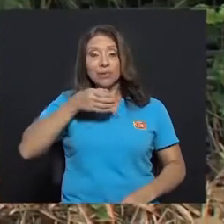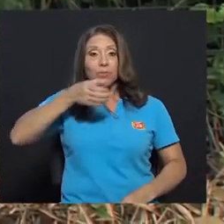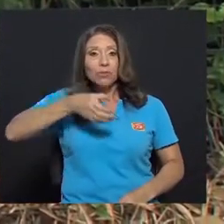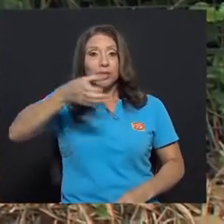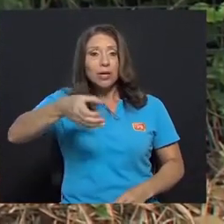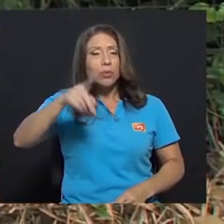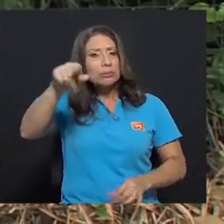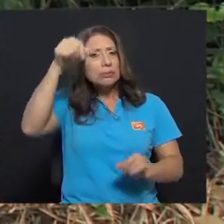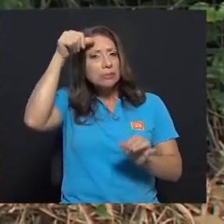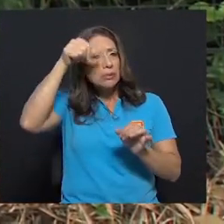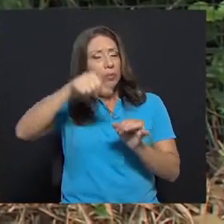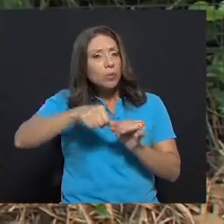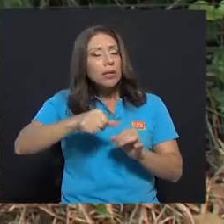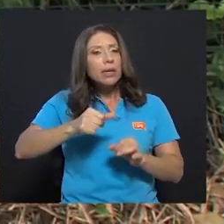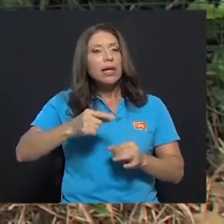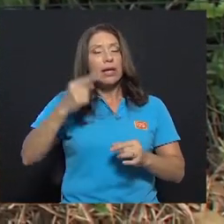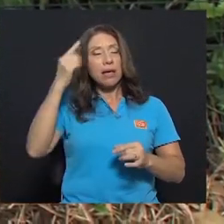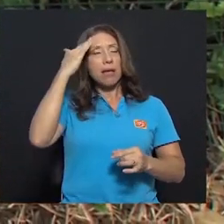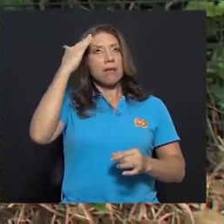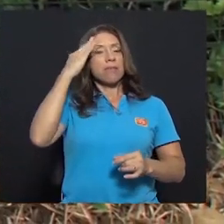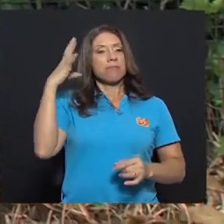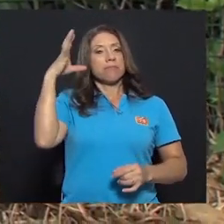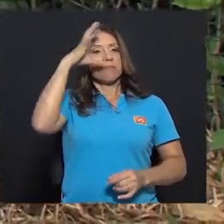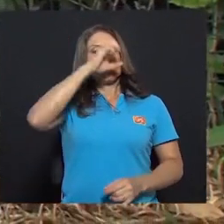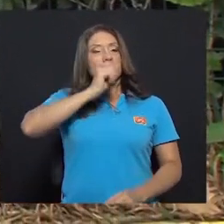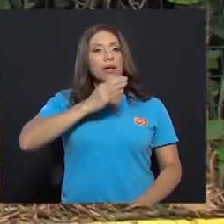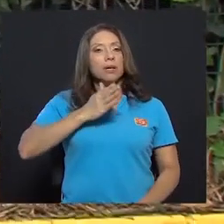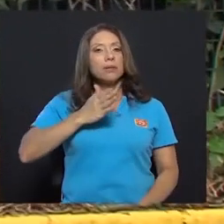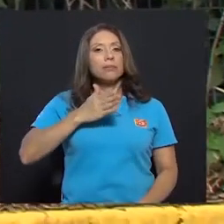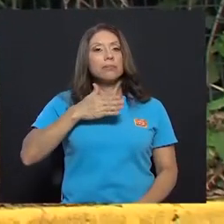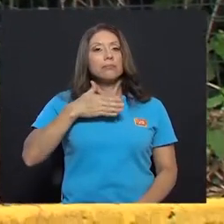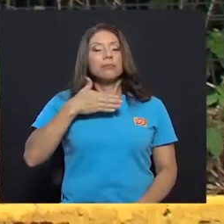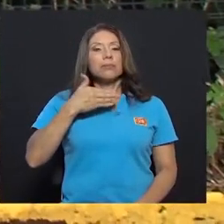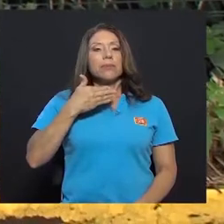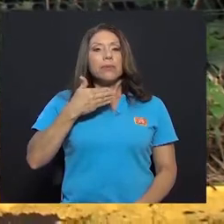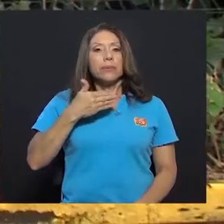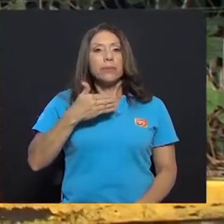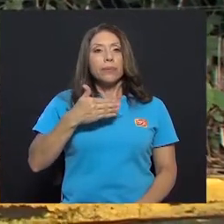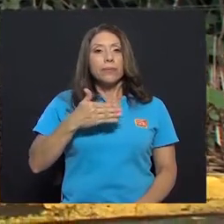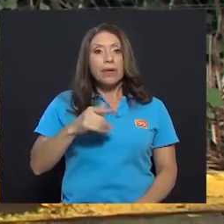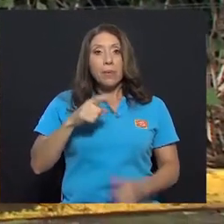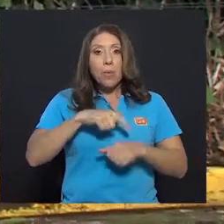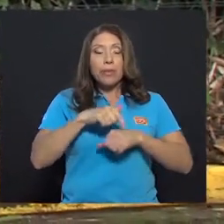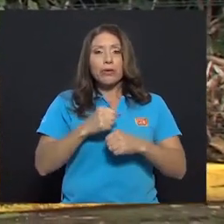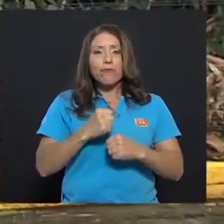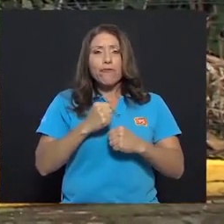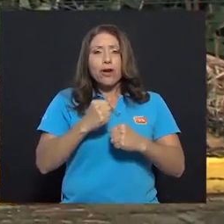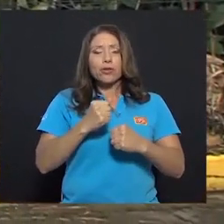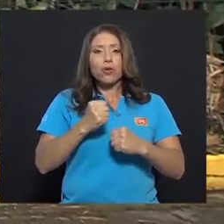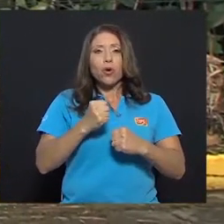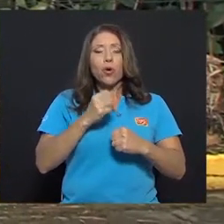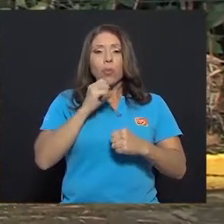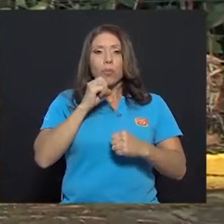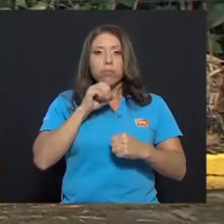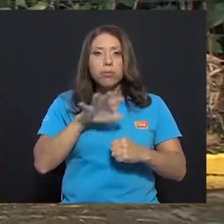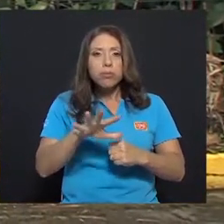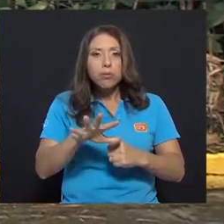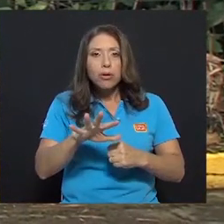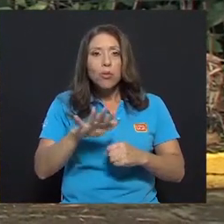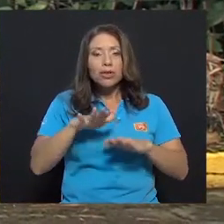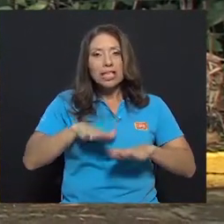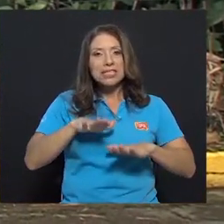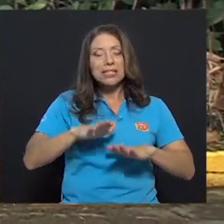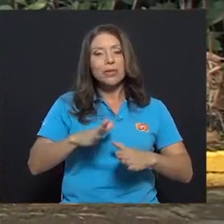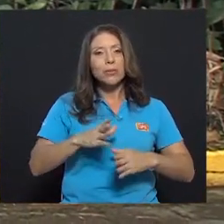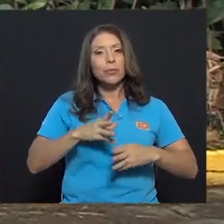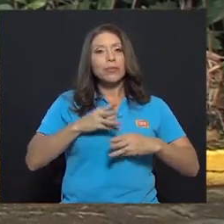de esta semana es que recuerden tener una respiración consciente. Cuando está haciendo el esfuerzo, bota el aire y cuando está descansando, toma el